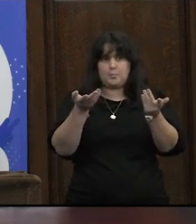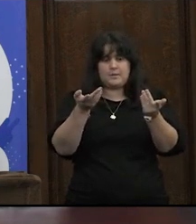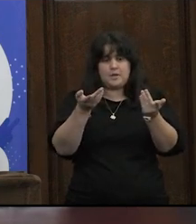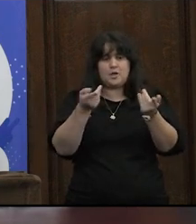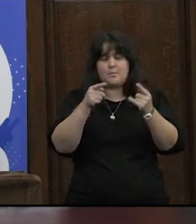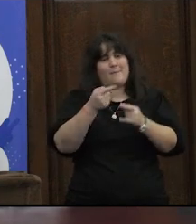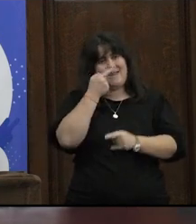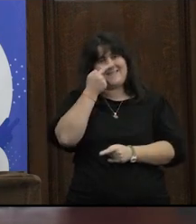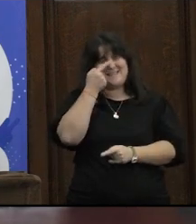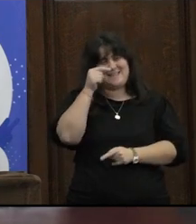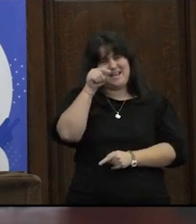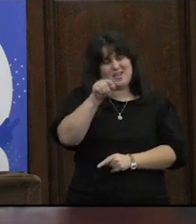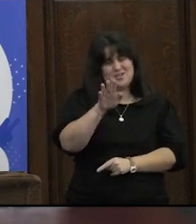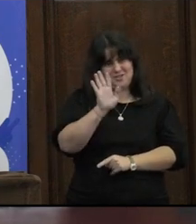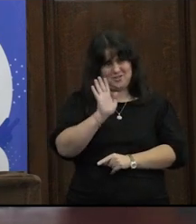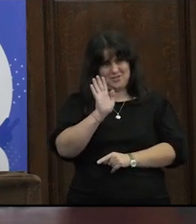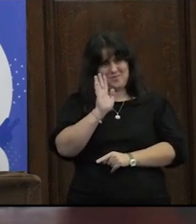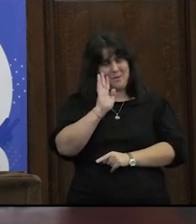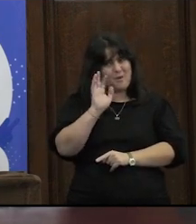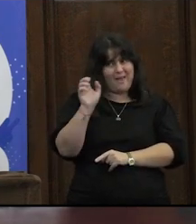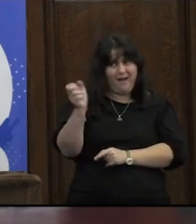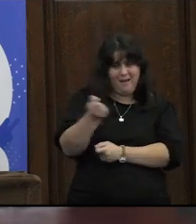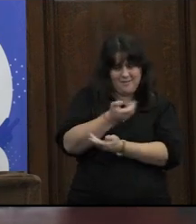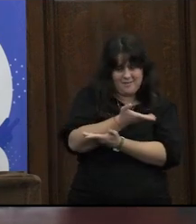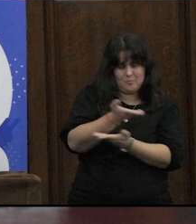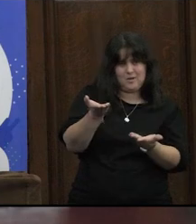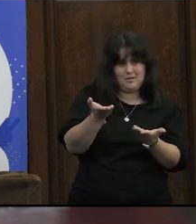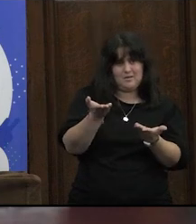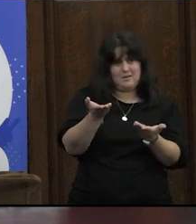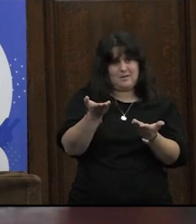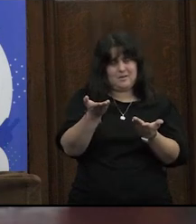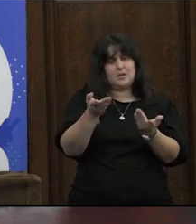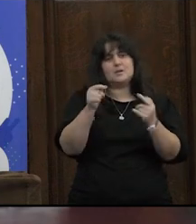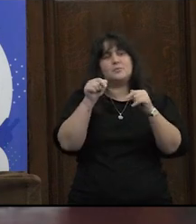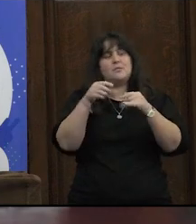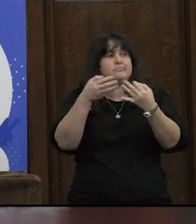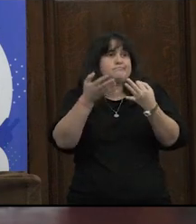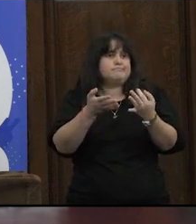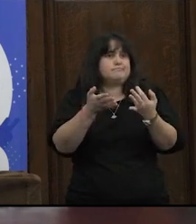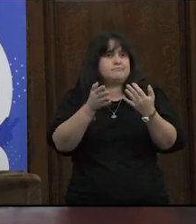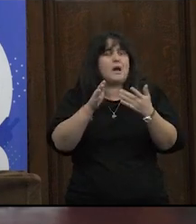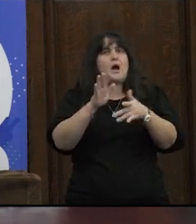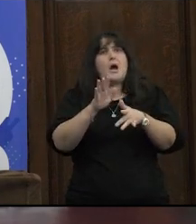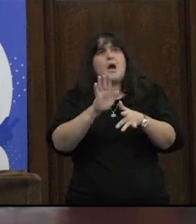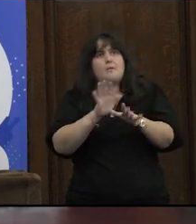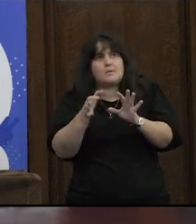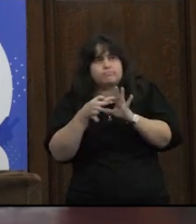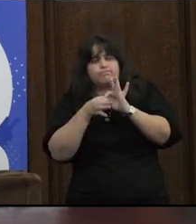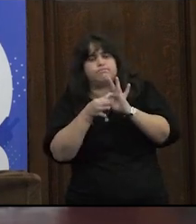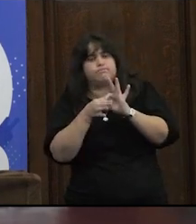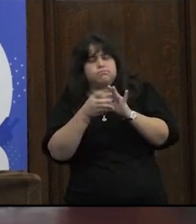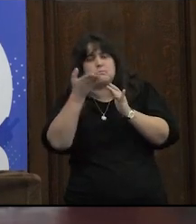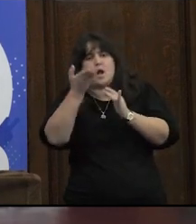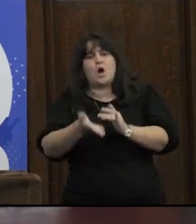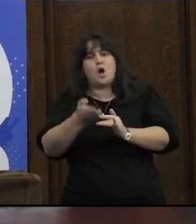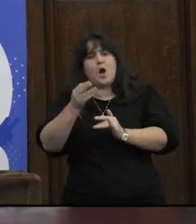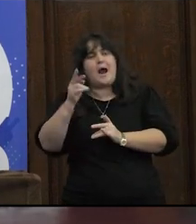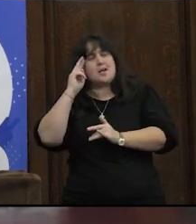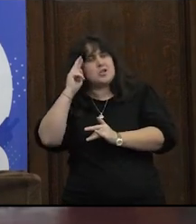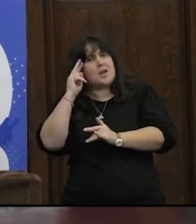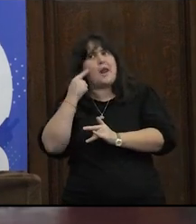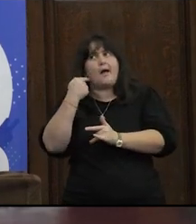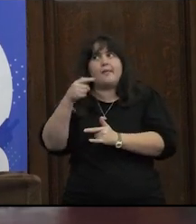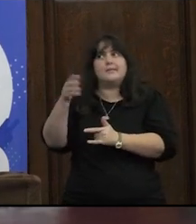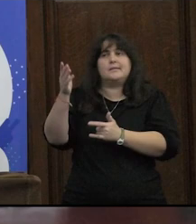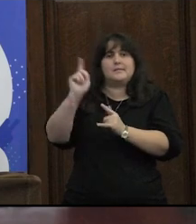es la atención más interesante que me interesaba recuperar ¿no? como se pone en tensión de algún modo hay una apelación un sujeto racional